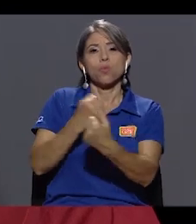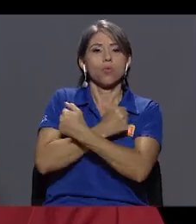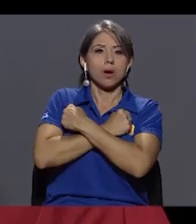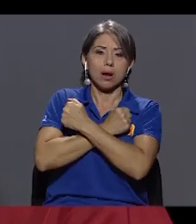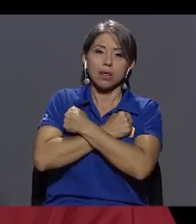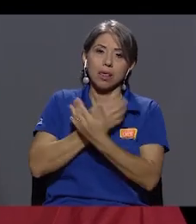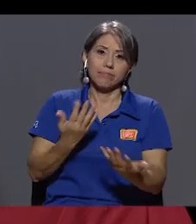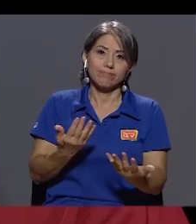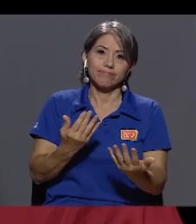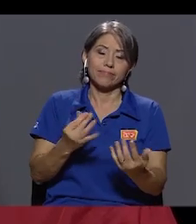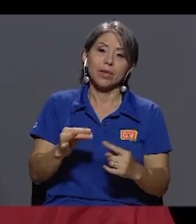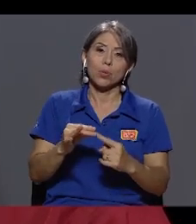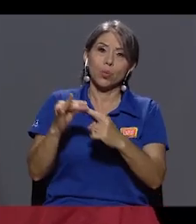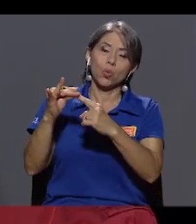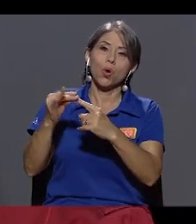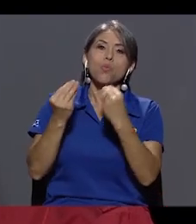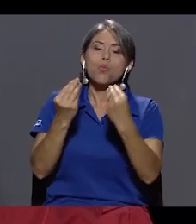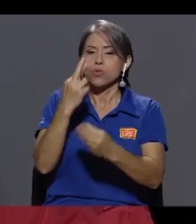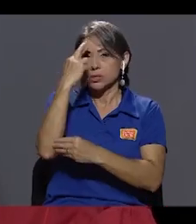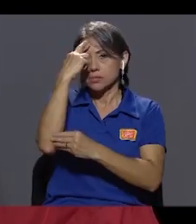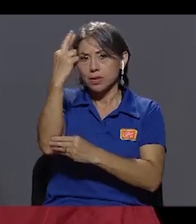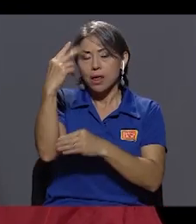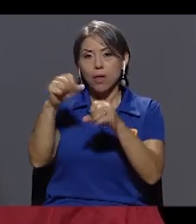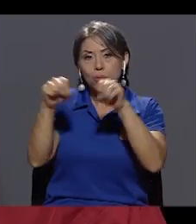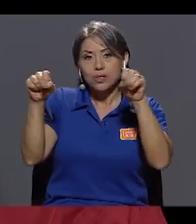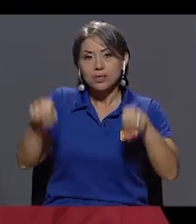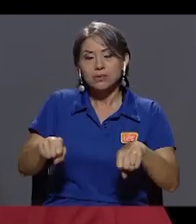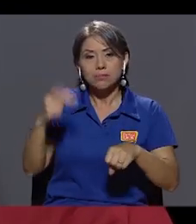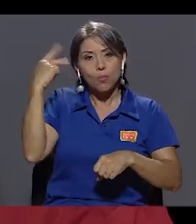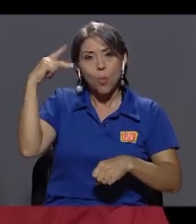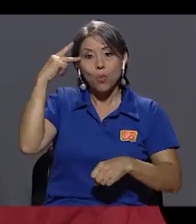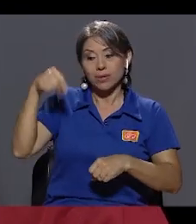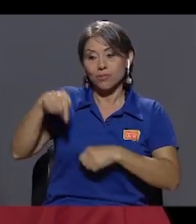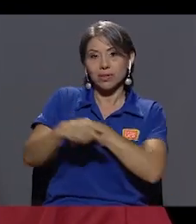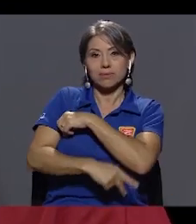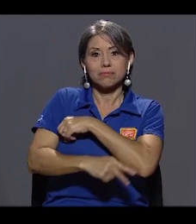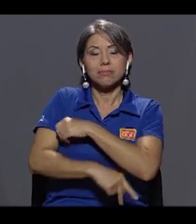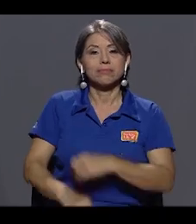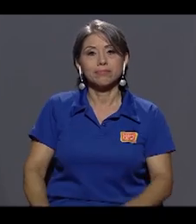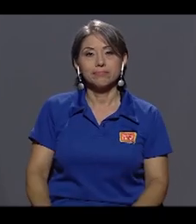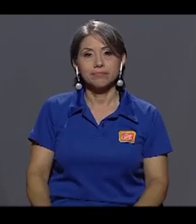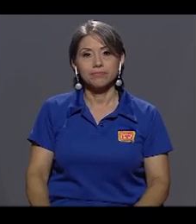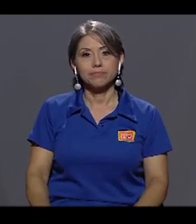y, sobre todo, muy respetado por el sistema político de este país.